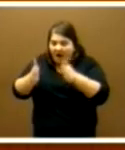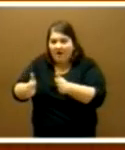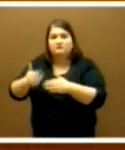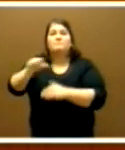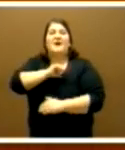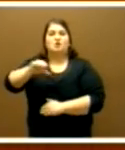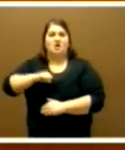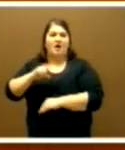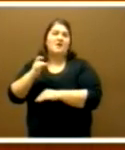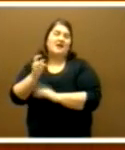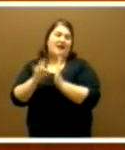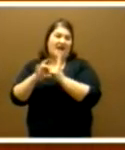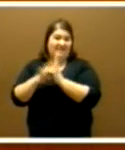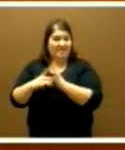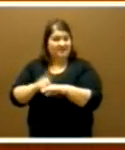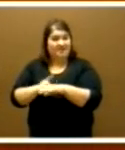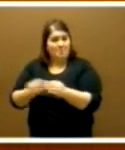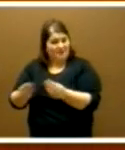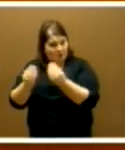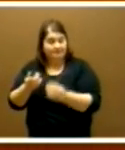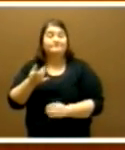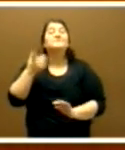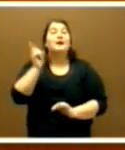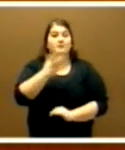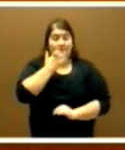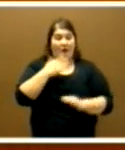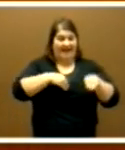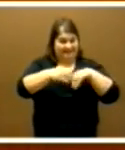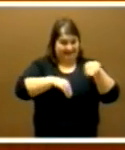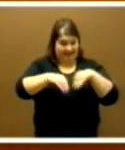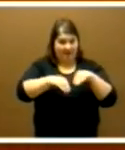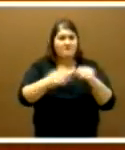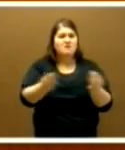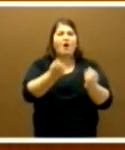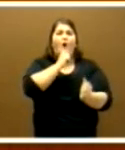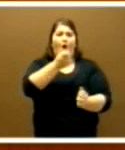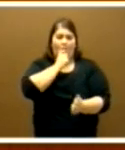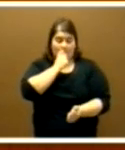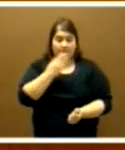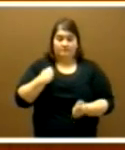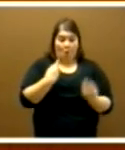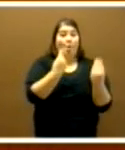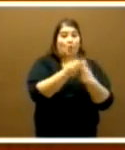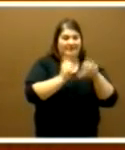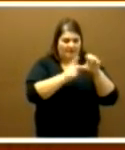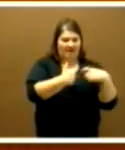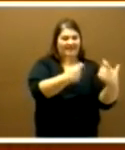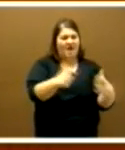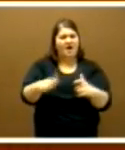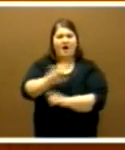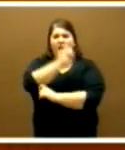calidad. Abordaremos, por tanto, la estrategia incluyendo medidas de todos los departamentos de la Junta de Extremadura